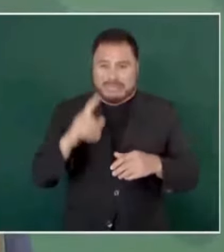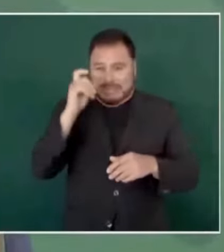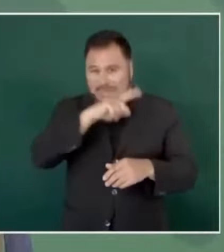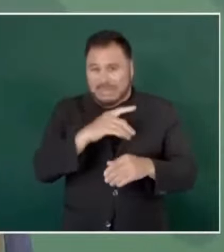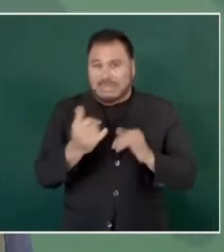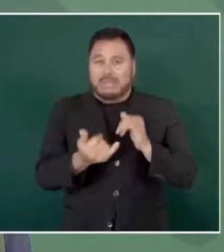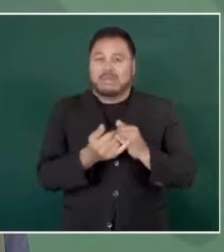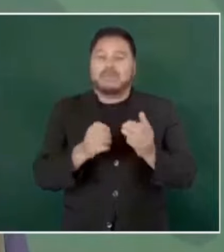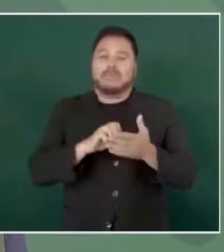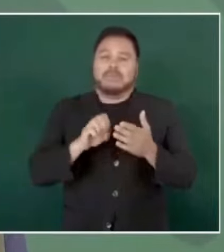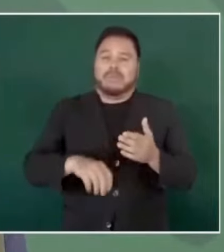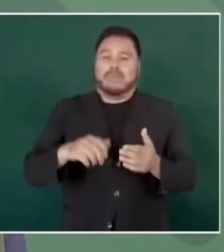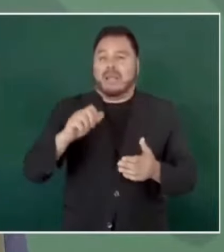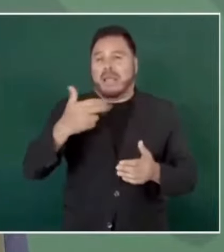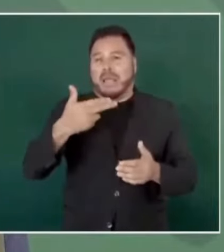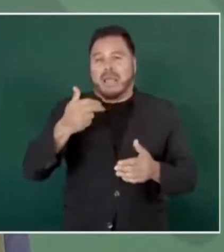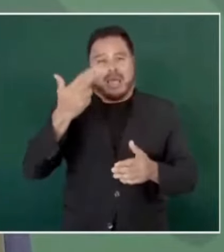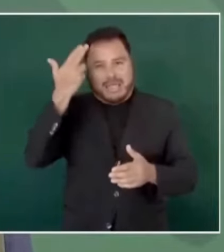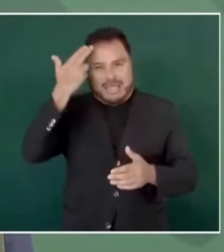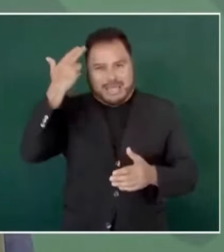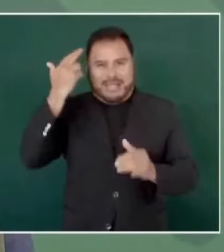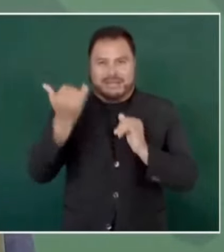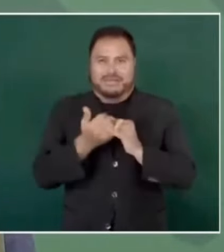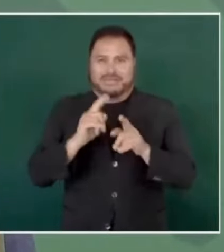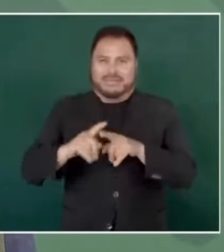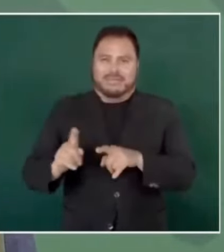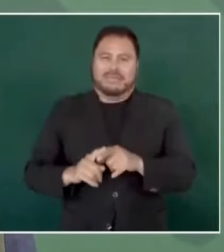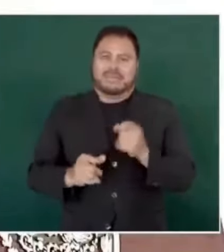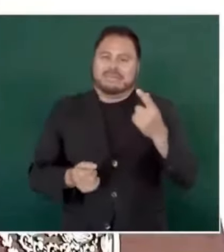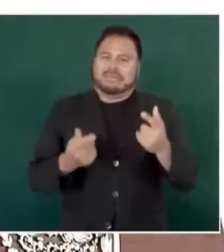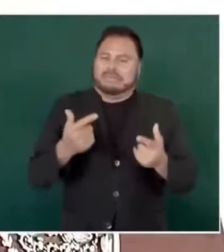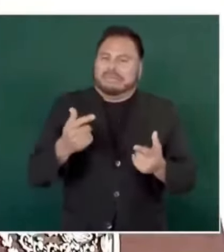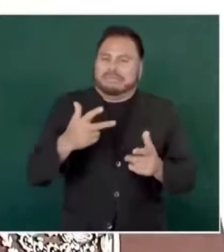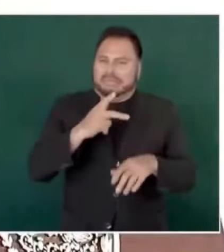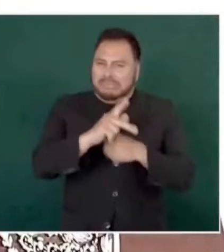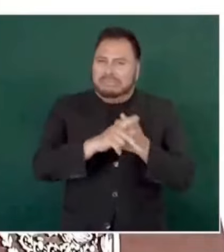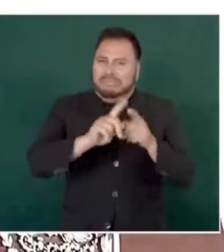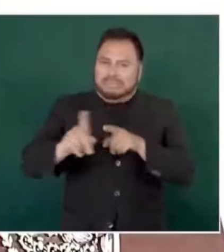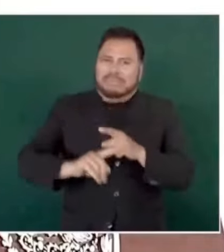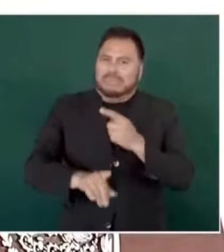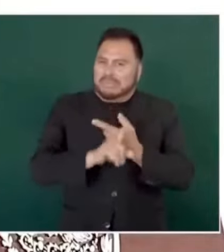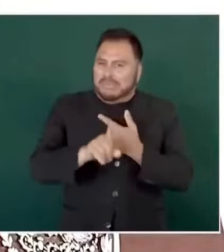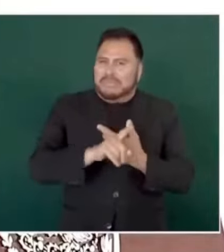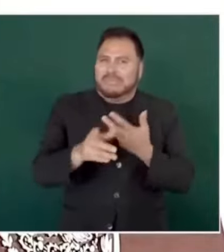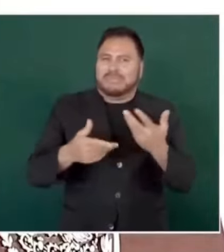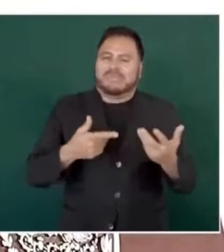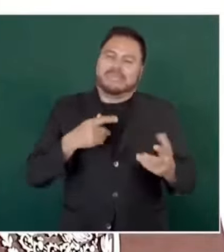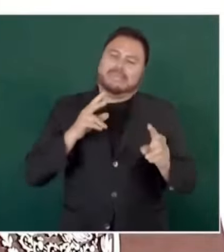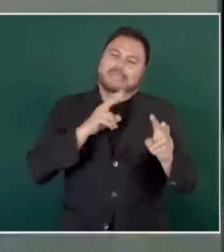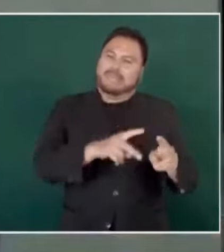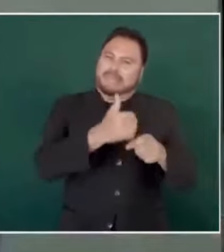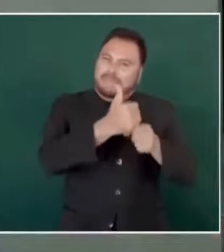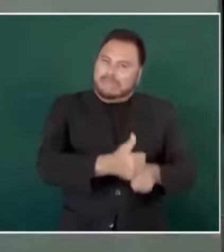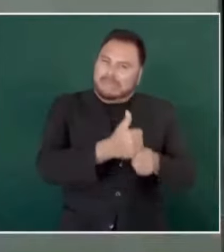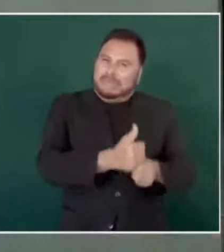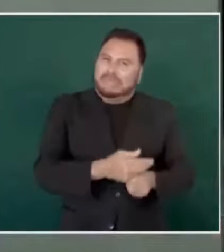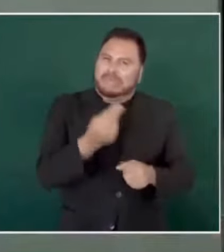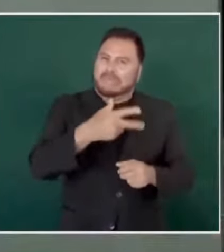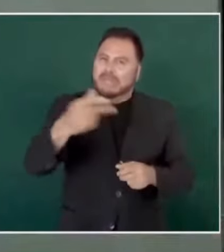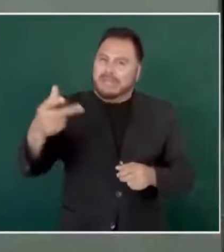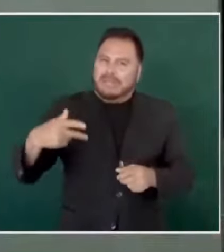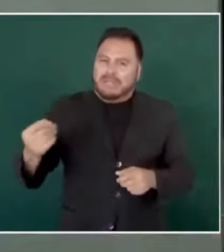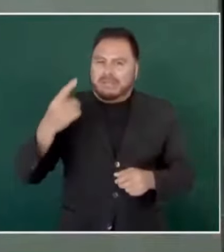y que pensábamos nosotros que debían